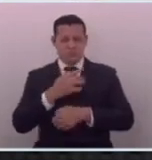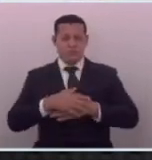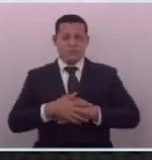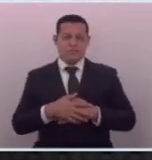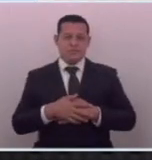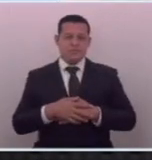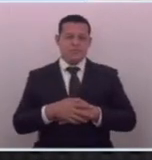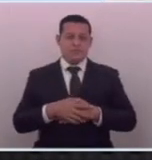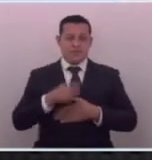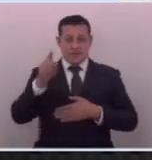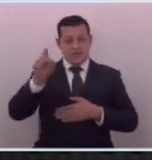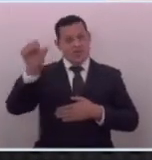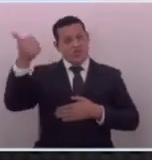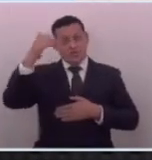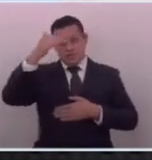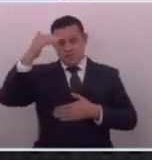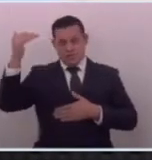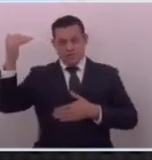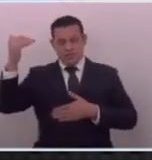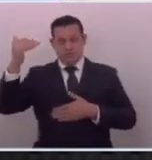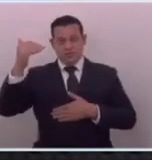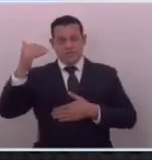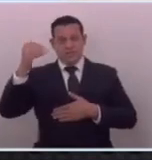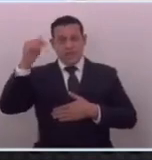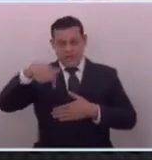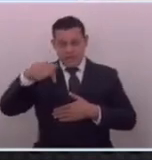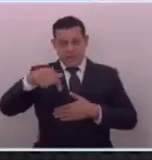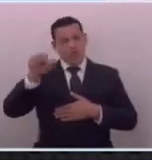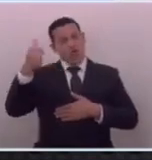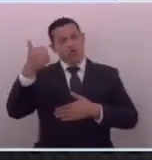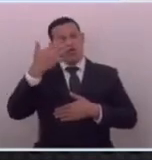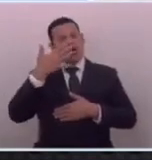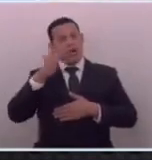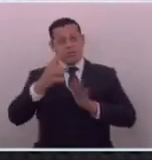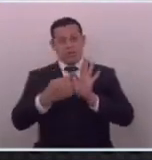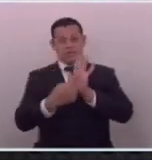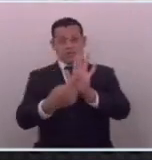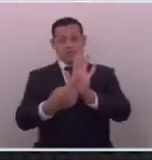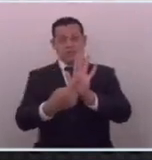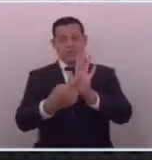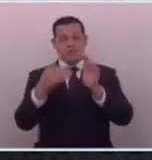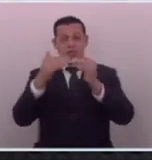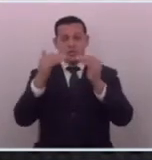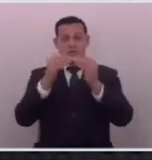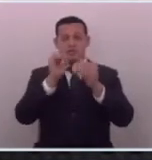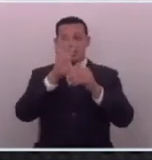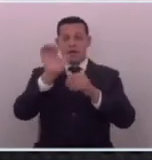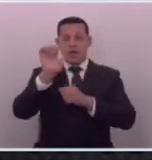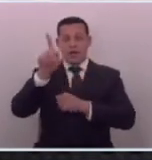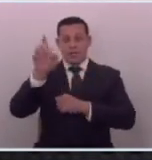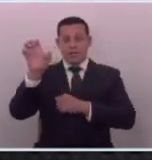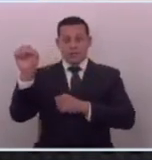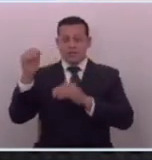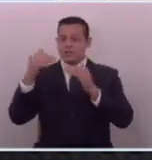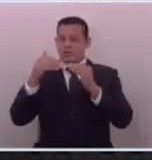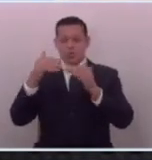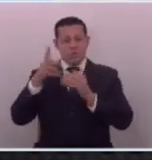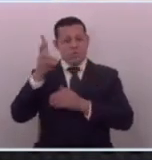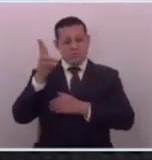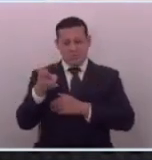o sea ese es otro país discúlpeme aquí hay otro ejemplo y voy a ver también a mencionar a los de APES que no se salvan